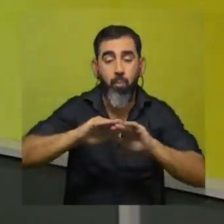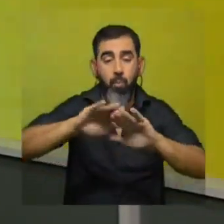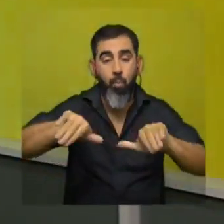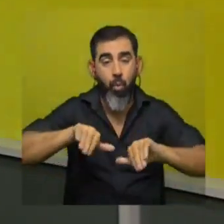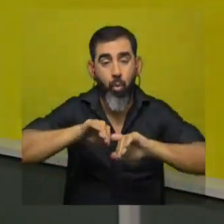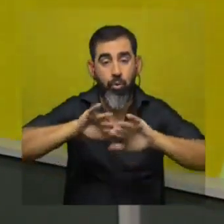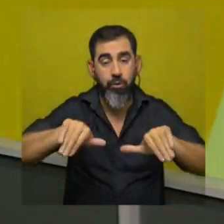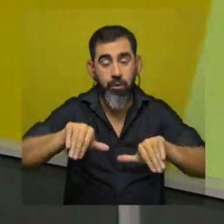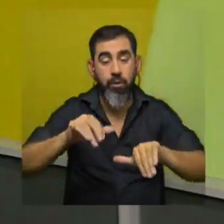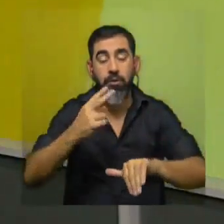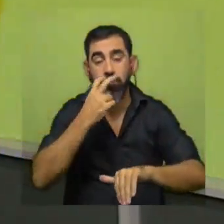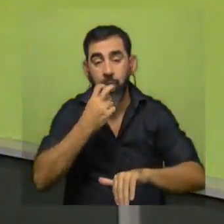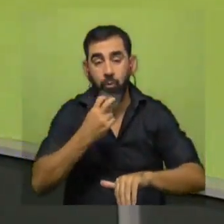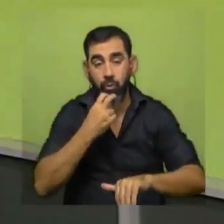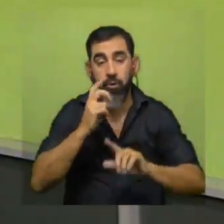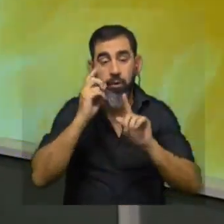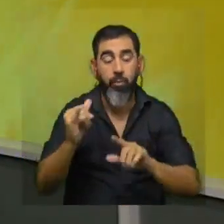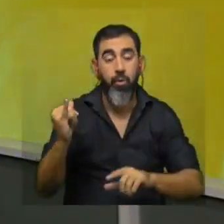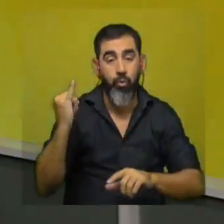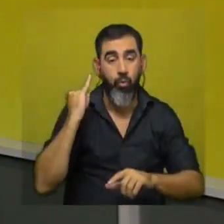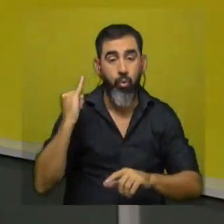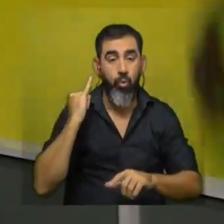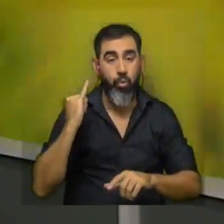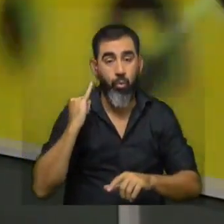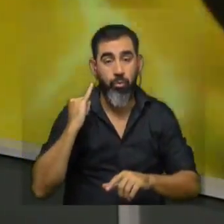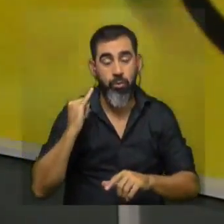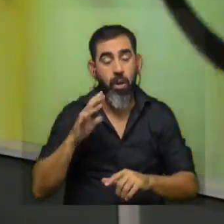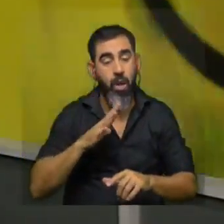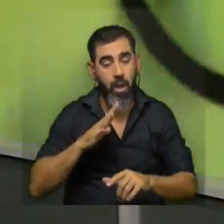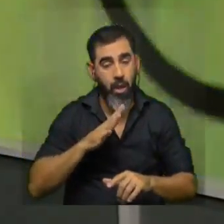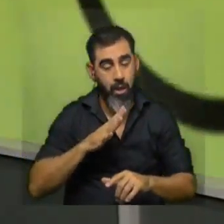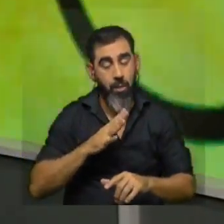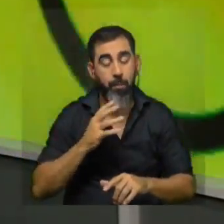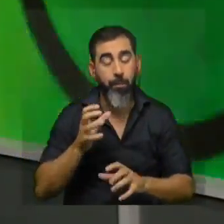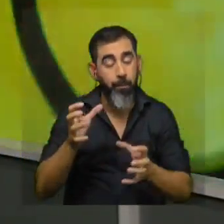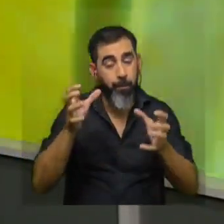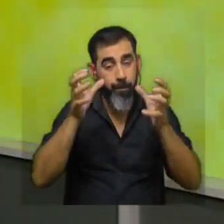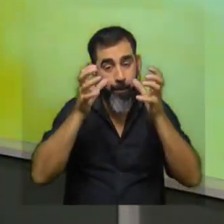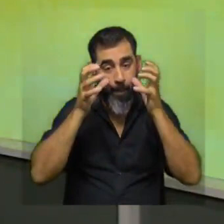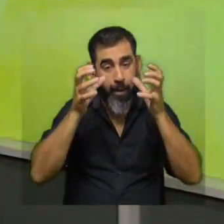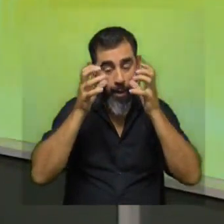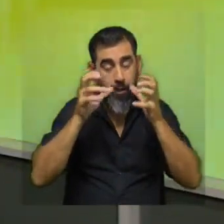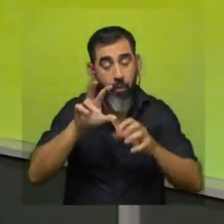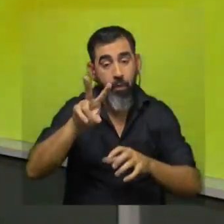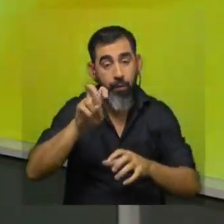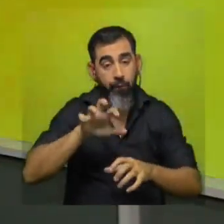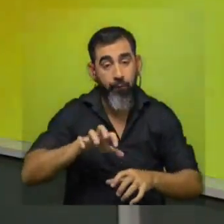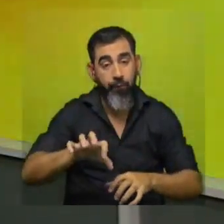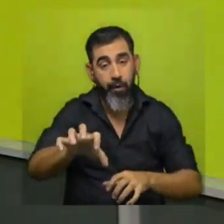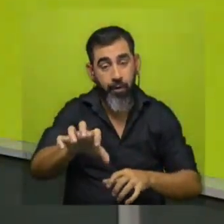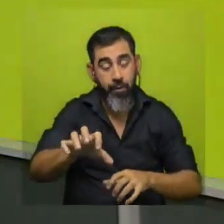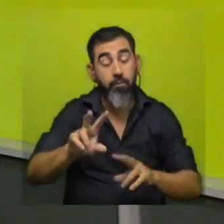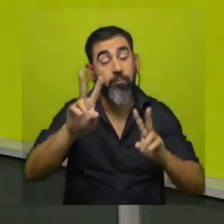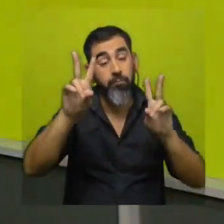hay tanto en San José como en Colonia y que cada vez están más amenazadas por esto que es ni más ni menos que el